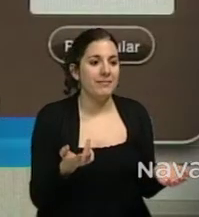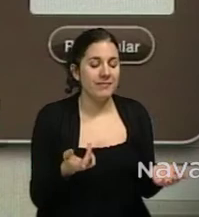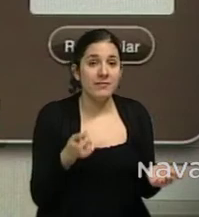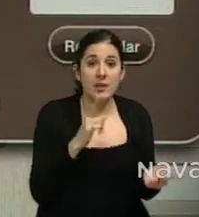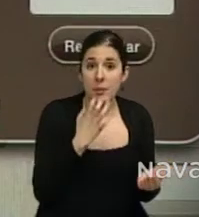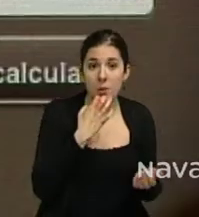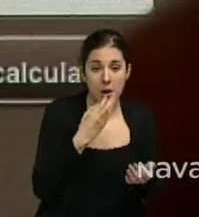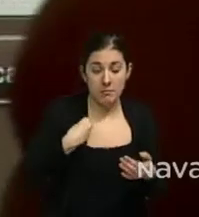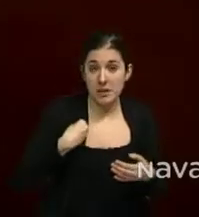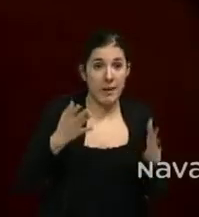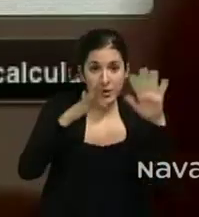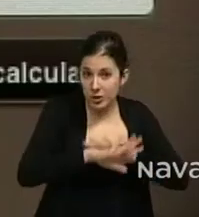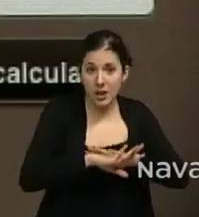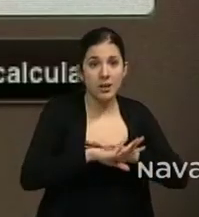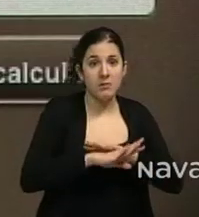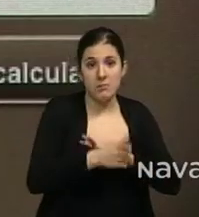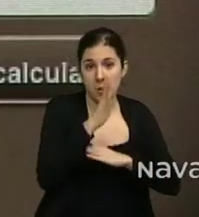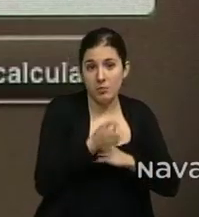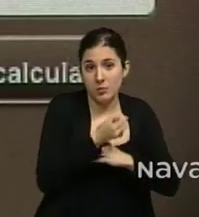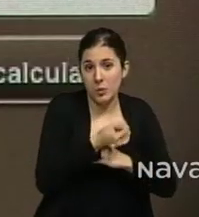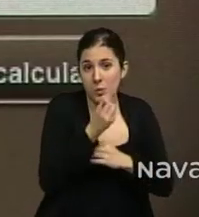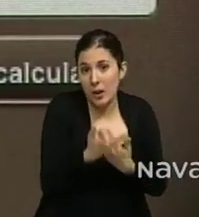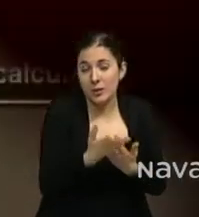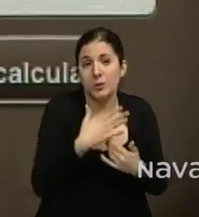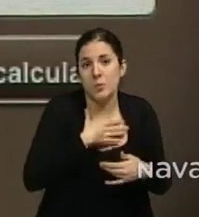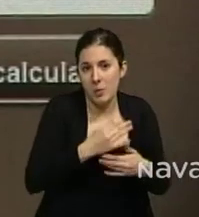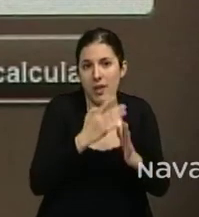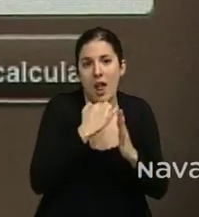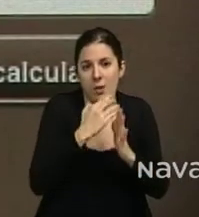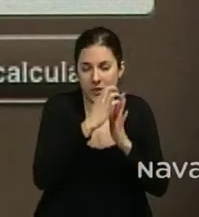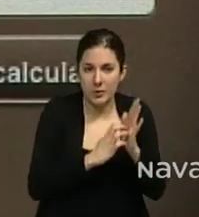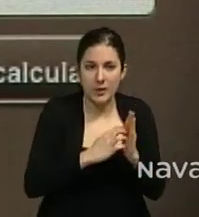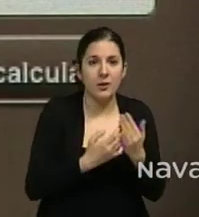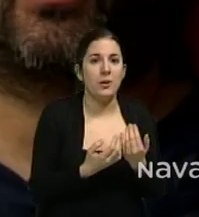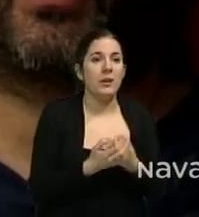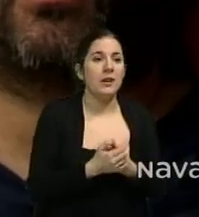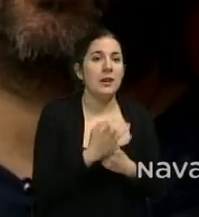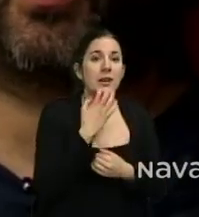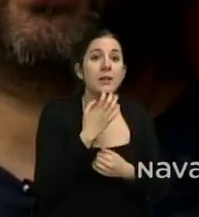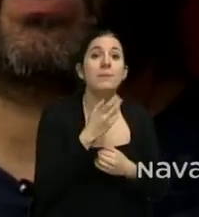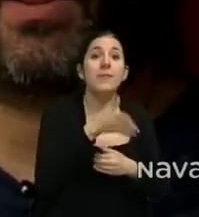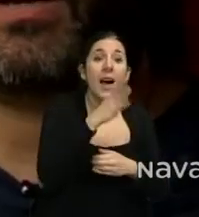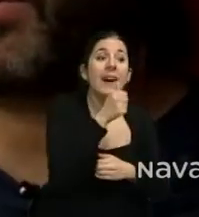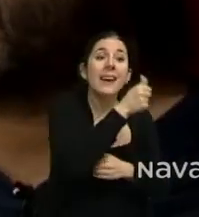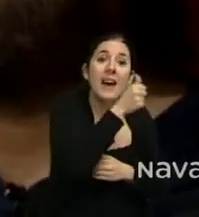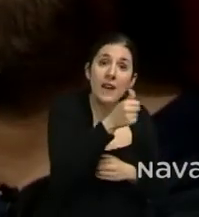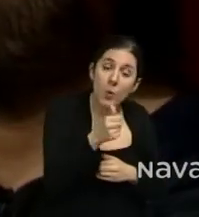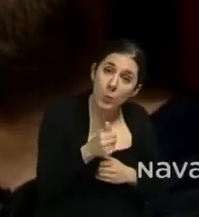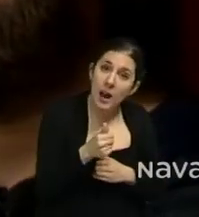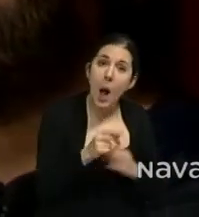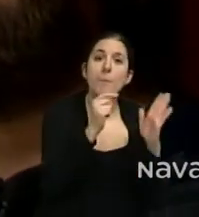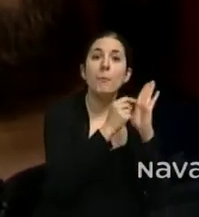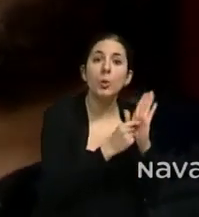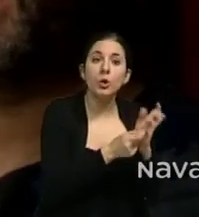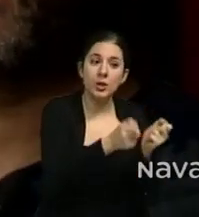noche que ha ido tomando. Por cada una de las consumiciones que tome se le dan unos puntos que luego puede utilizar para